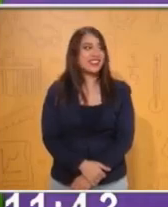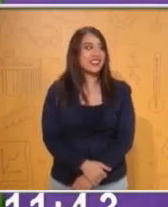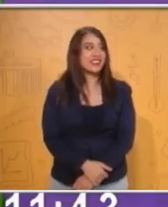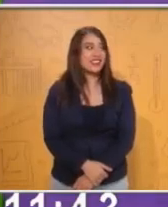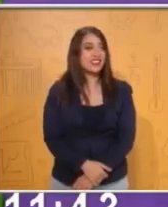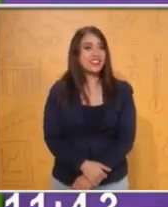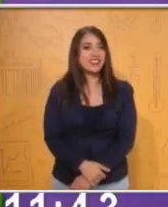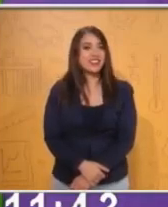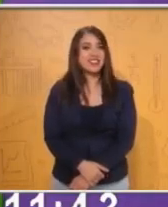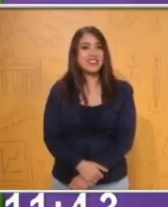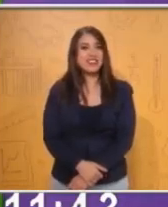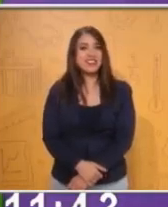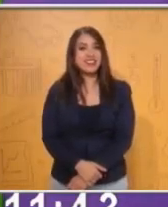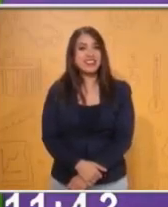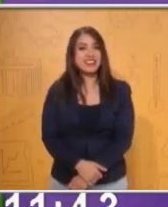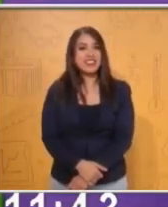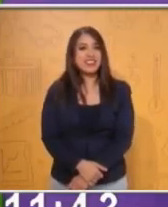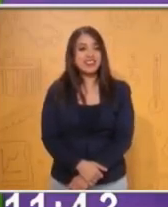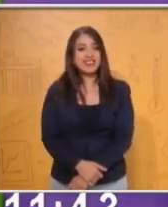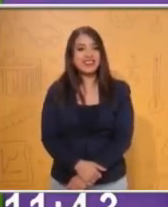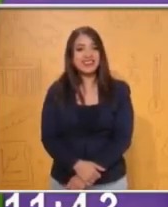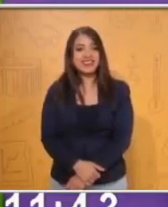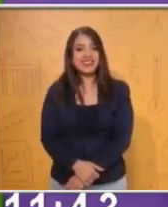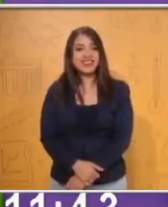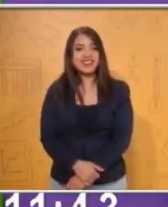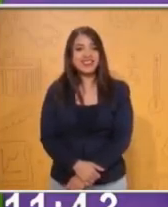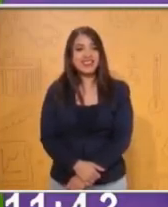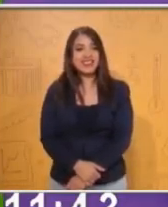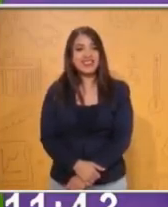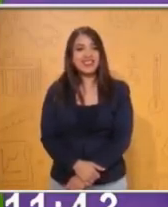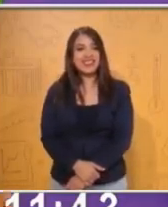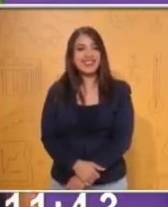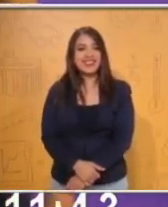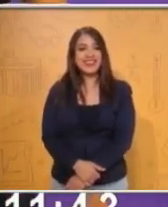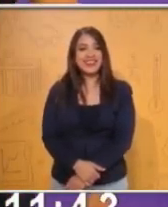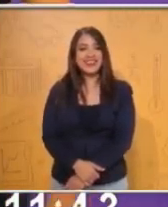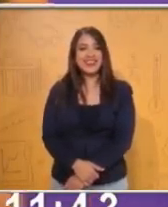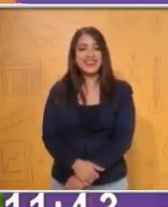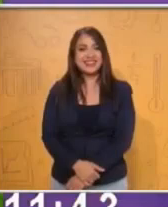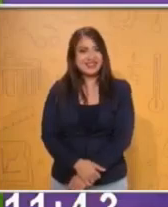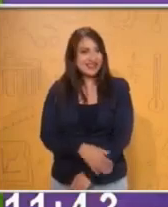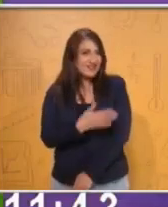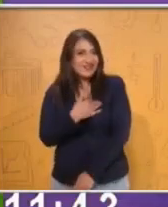Keila Suena, Jera Salinas. ¿Eh? ¡Ah! Lo escuchamos.